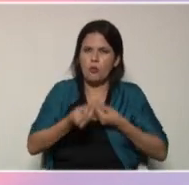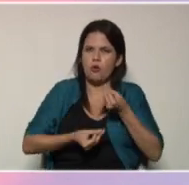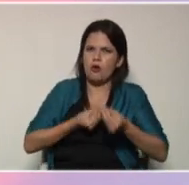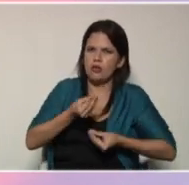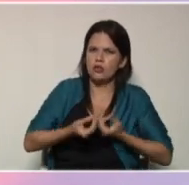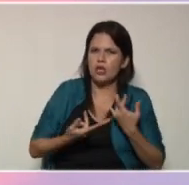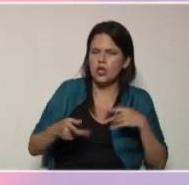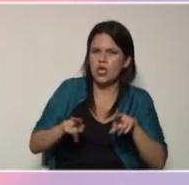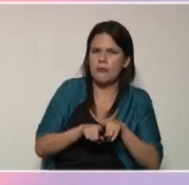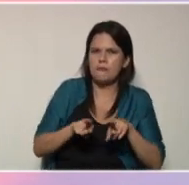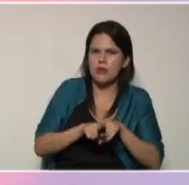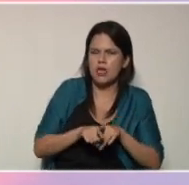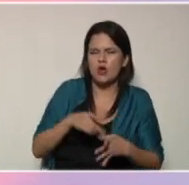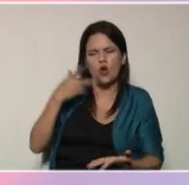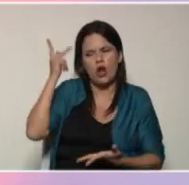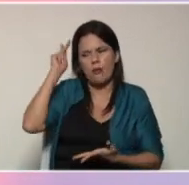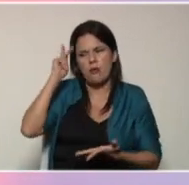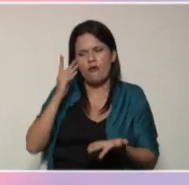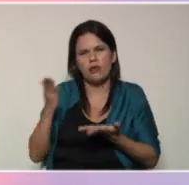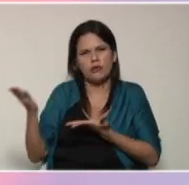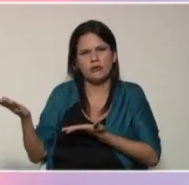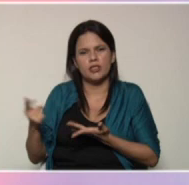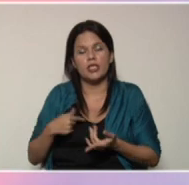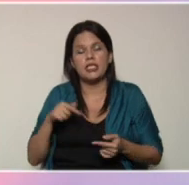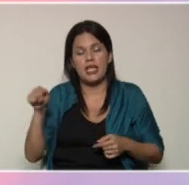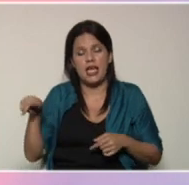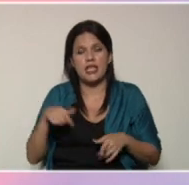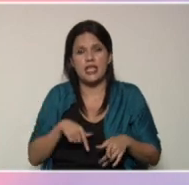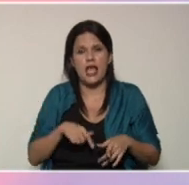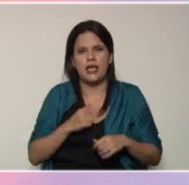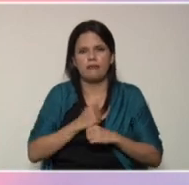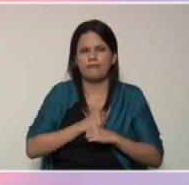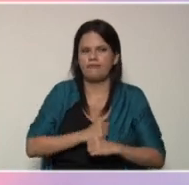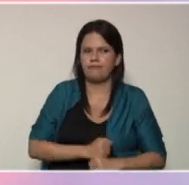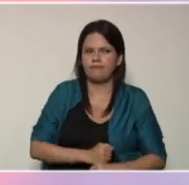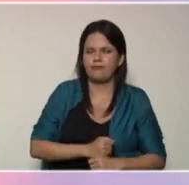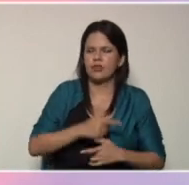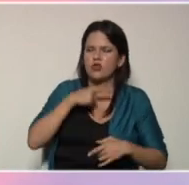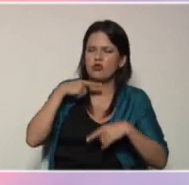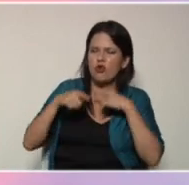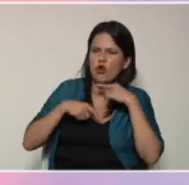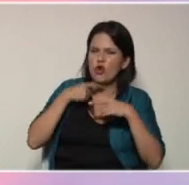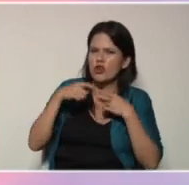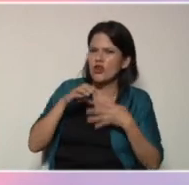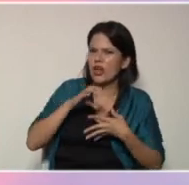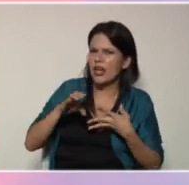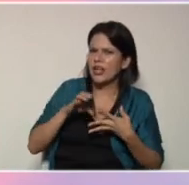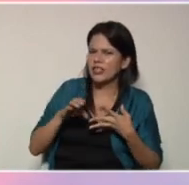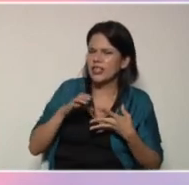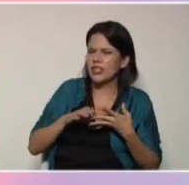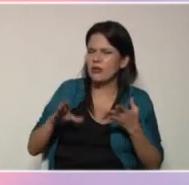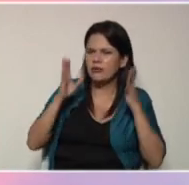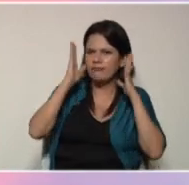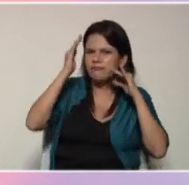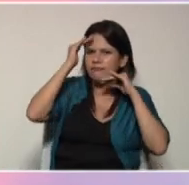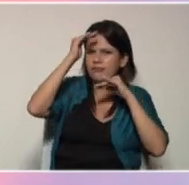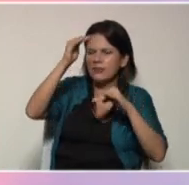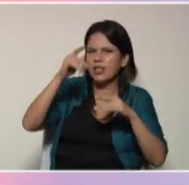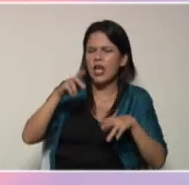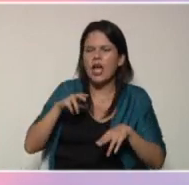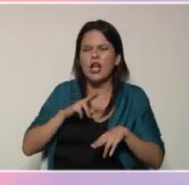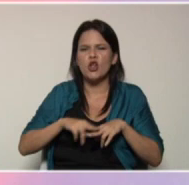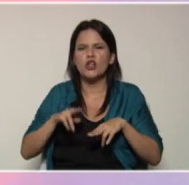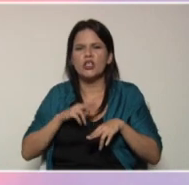con nuestra profesora Carmen Suárez, quien ya se encuentra en ese set colorido característico para atender a la etapa maternal